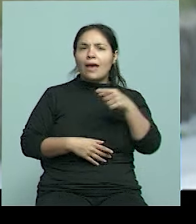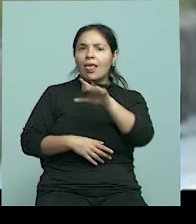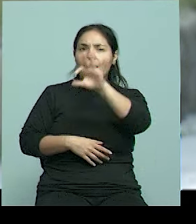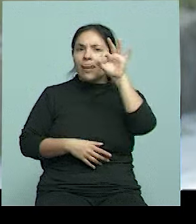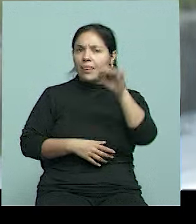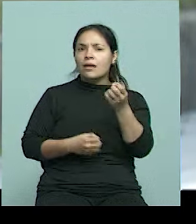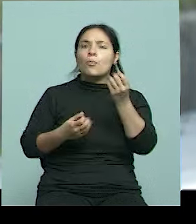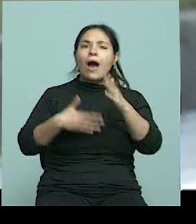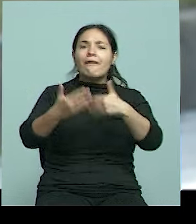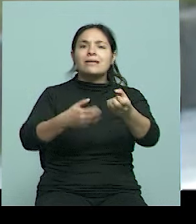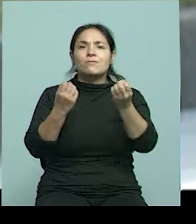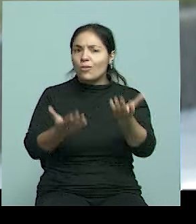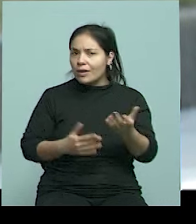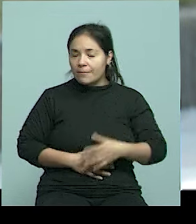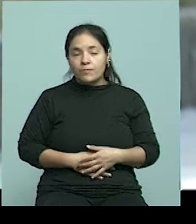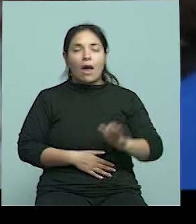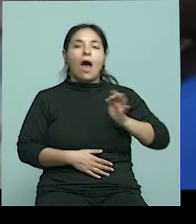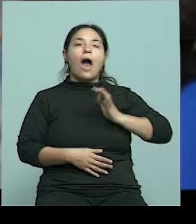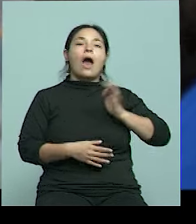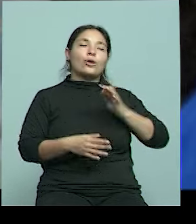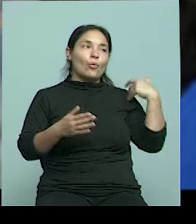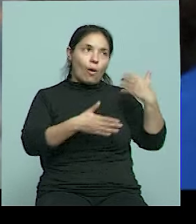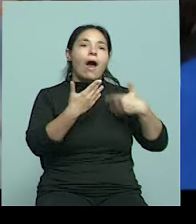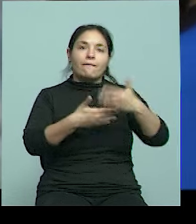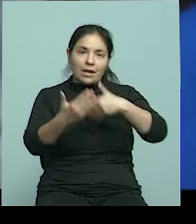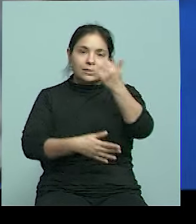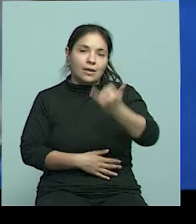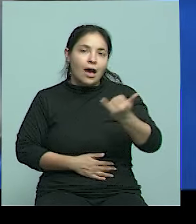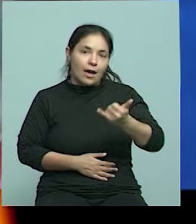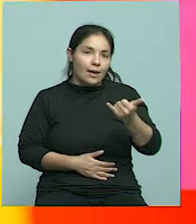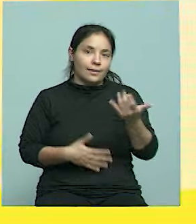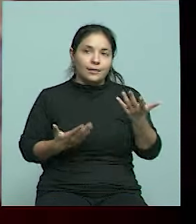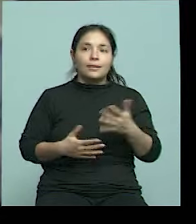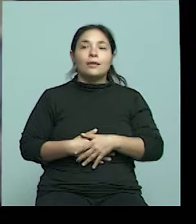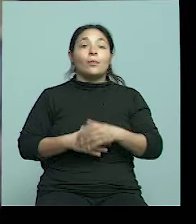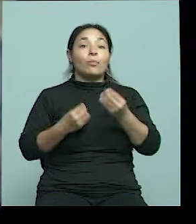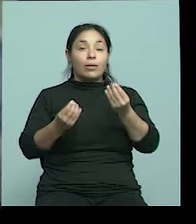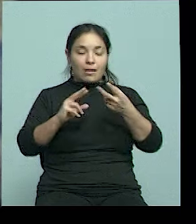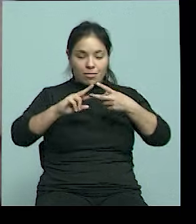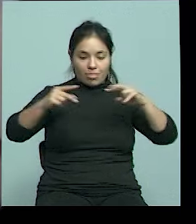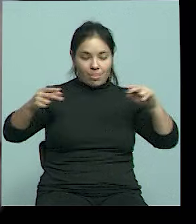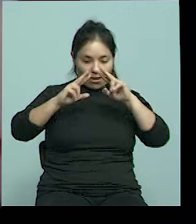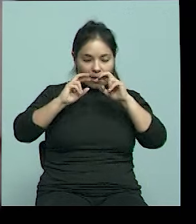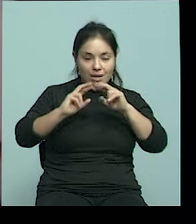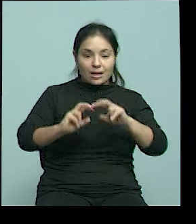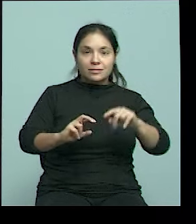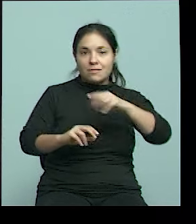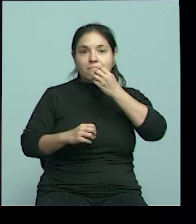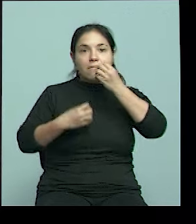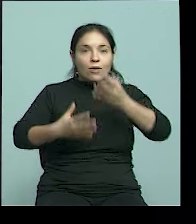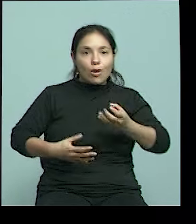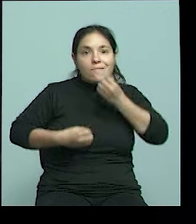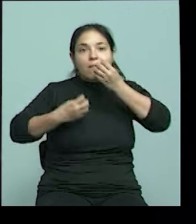Se ha avanzado muchísimo en los últimos años. Cada vez han mejorado las tecnologías para todo